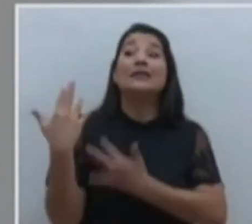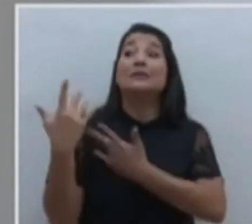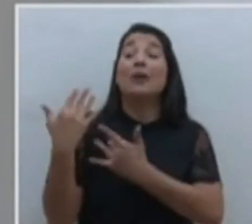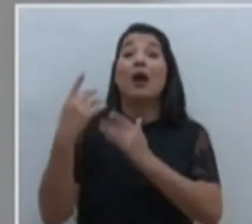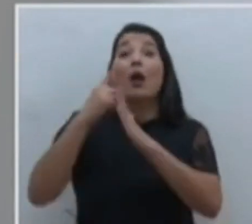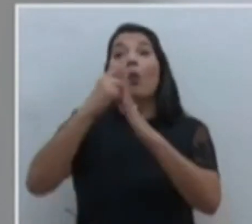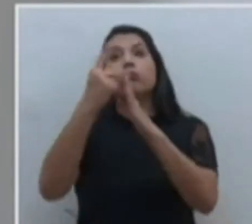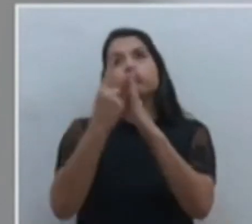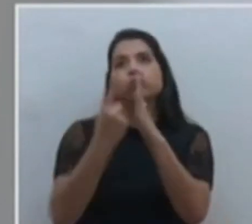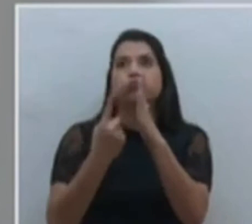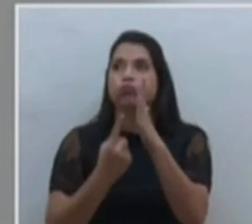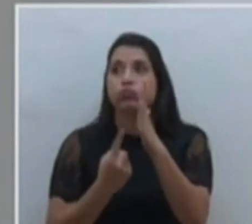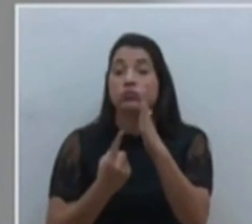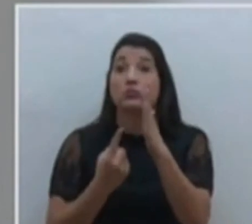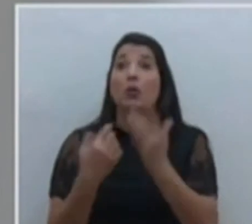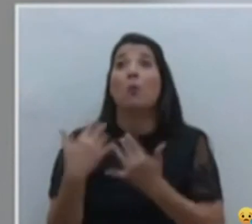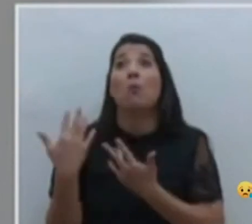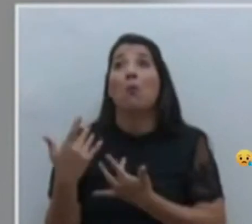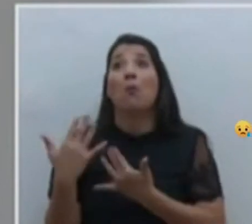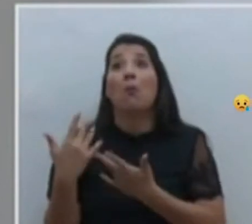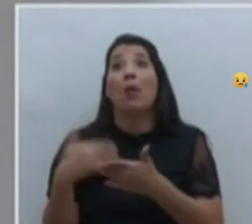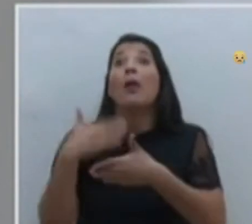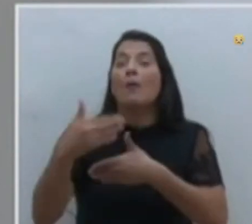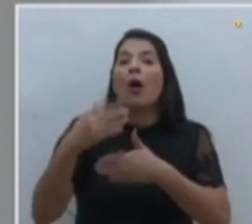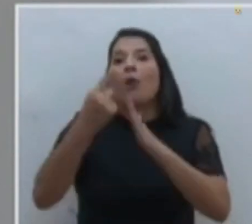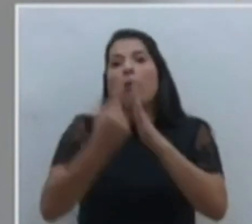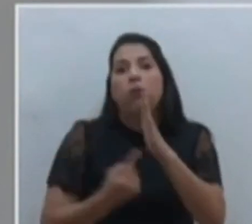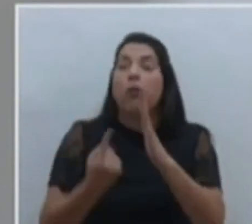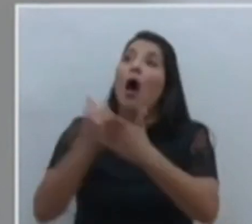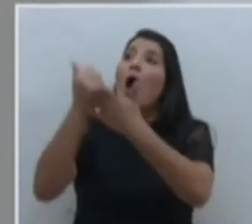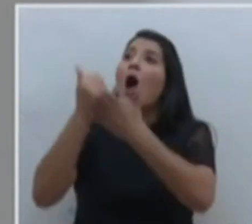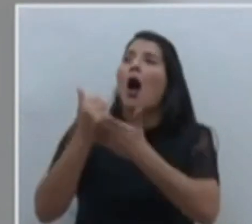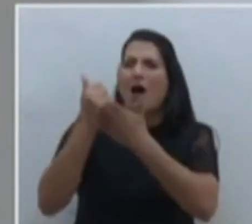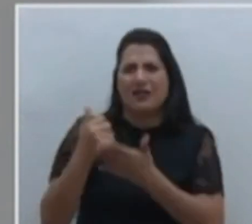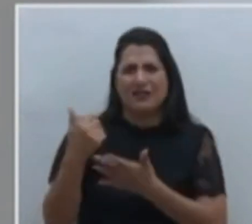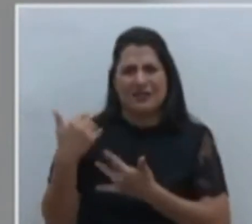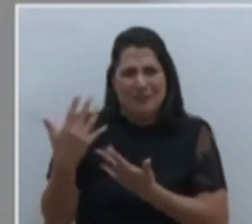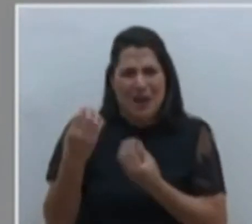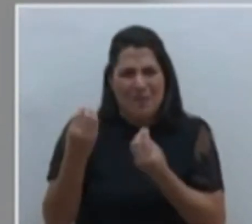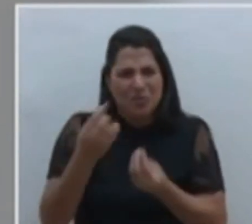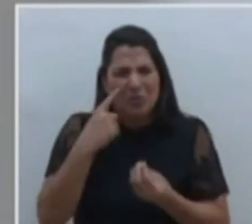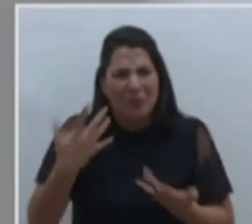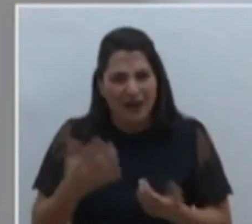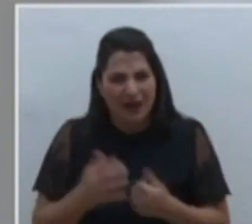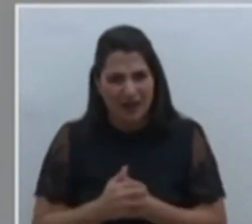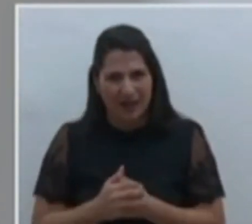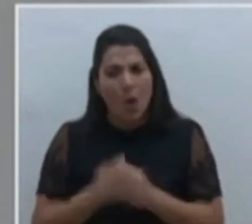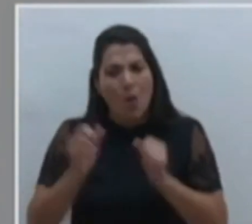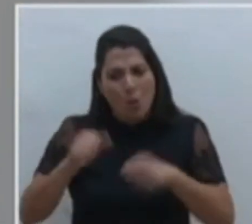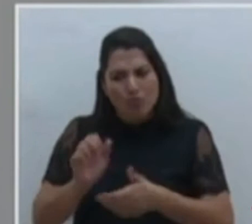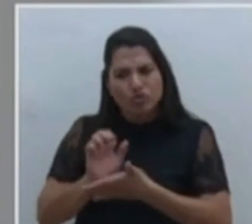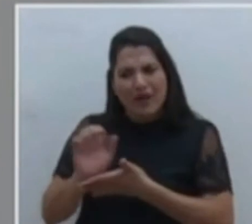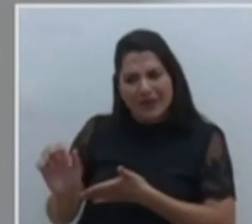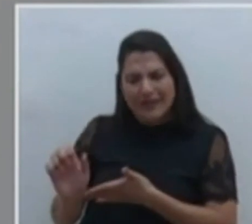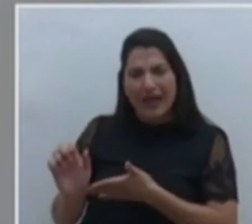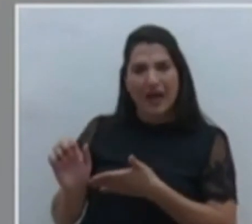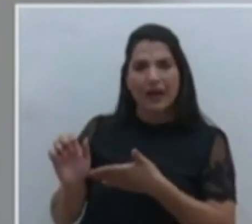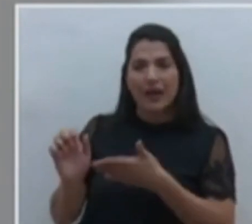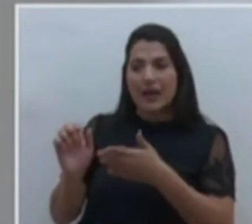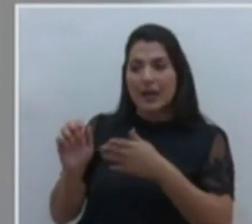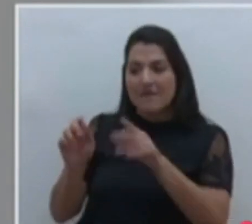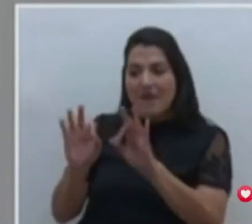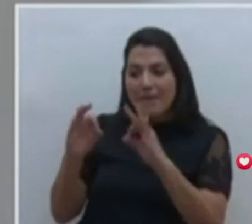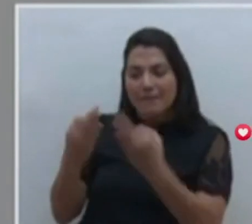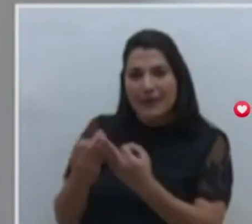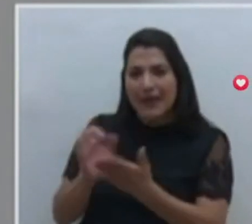preventiva, de manera proactiva, para evitar que exista transmisión comunitaria, para evitar que familiares o personas cercanas o amigos cercanos